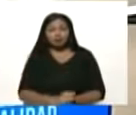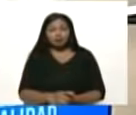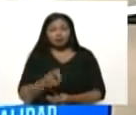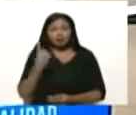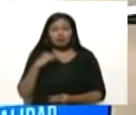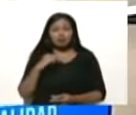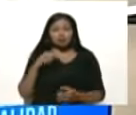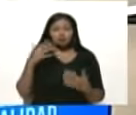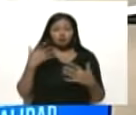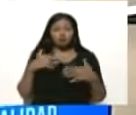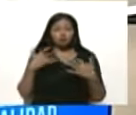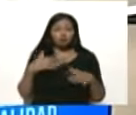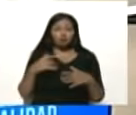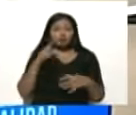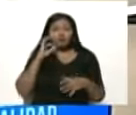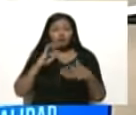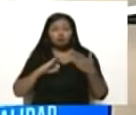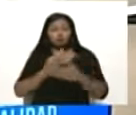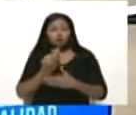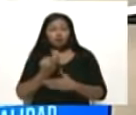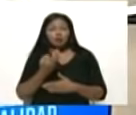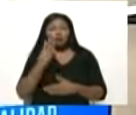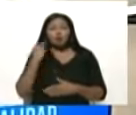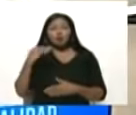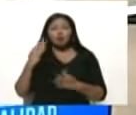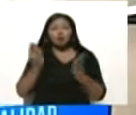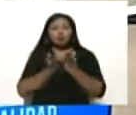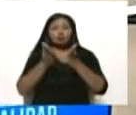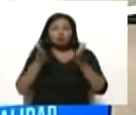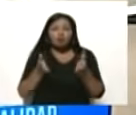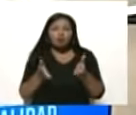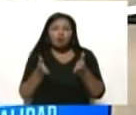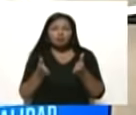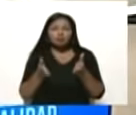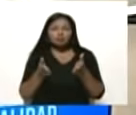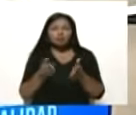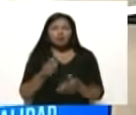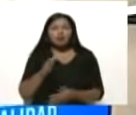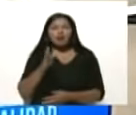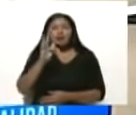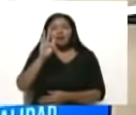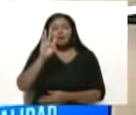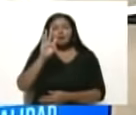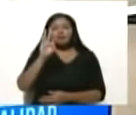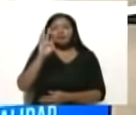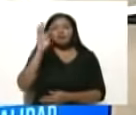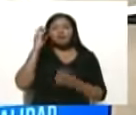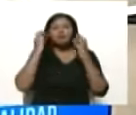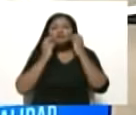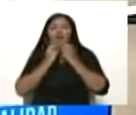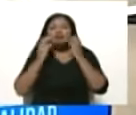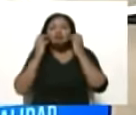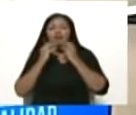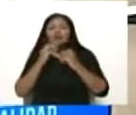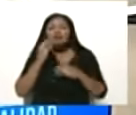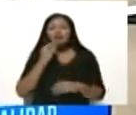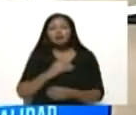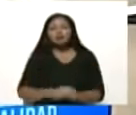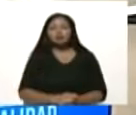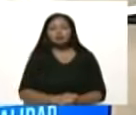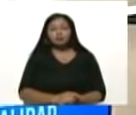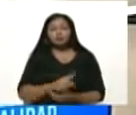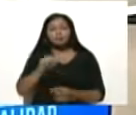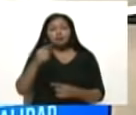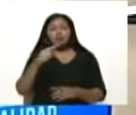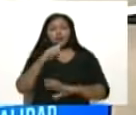una aguara, fundada por el joven estudiante Fidel Castro Ruz, joven muchacho, Fidel Castro Ruz, mañana